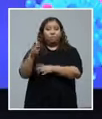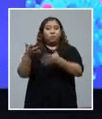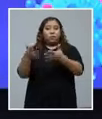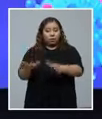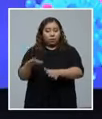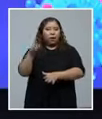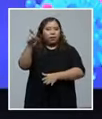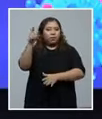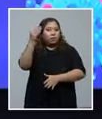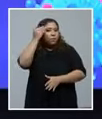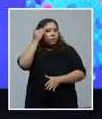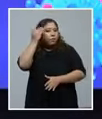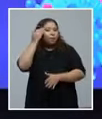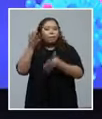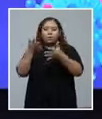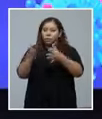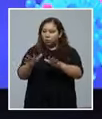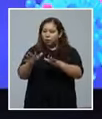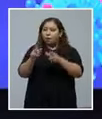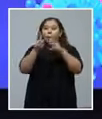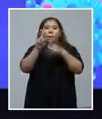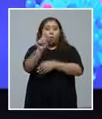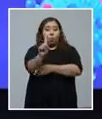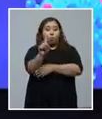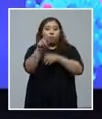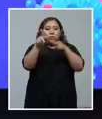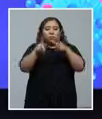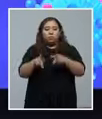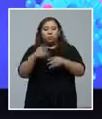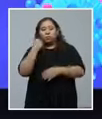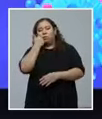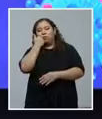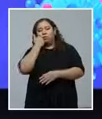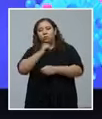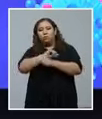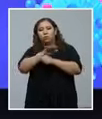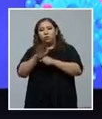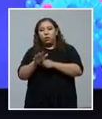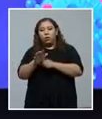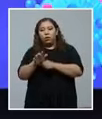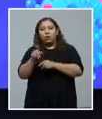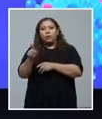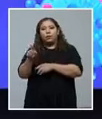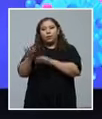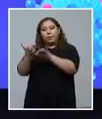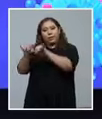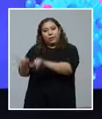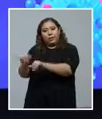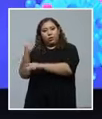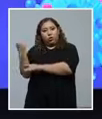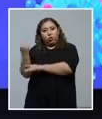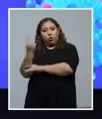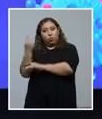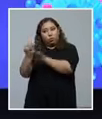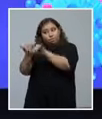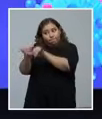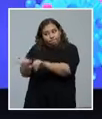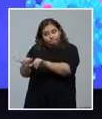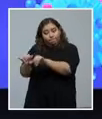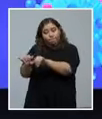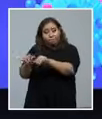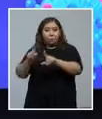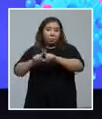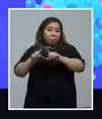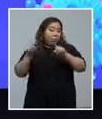mismo, ya se encuentra en aislamiento, pero era algo que tarde o temprano iba a